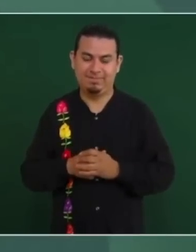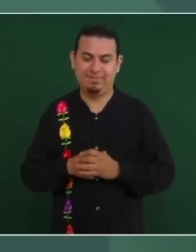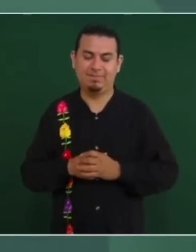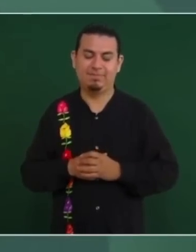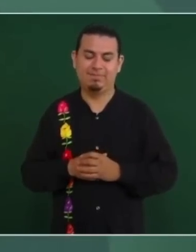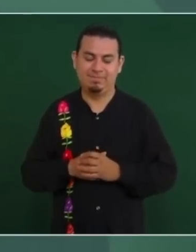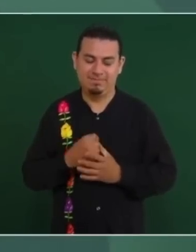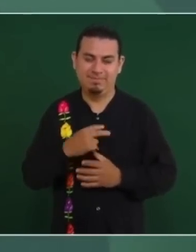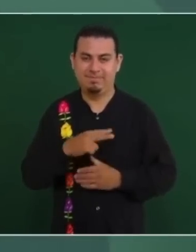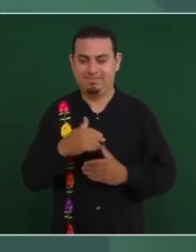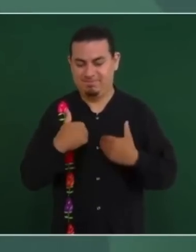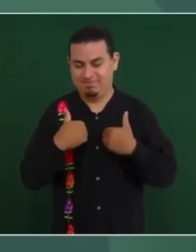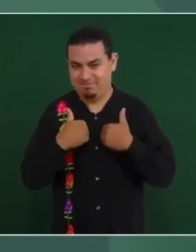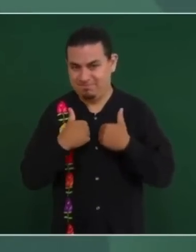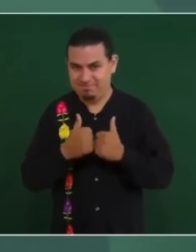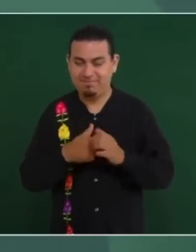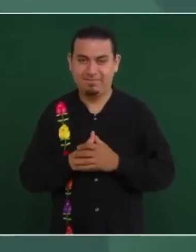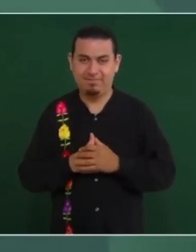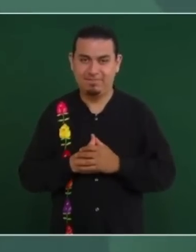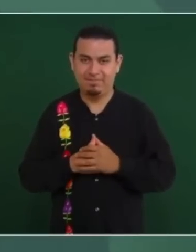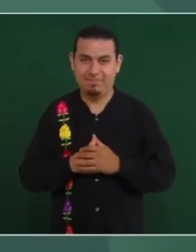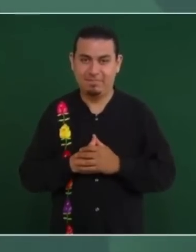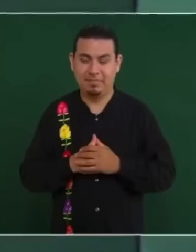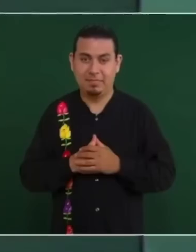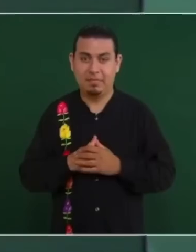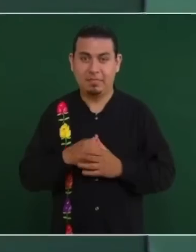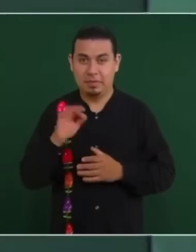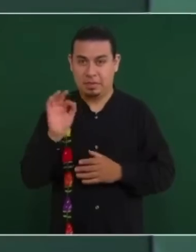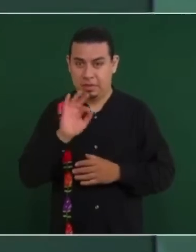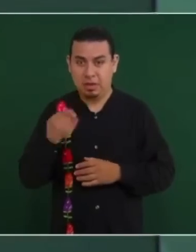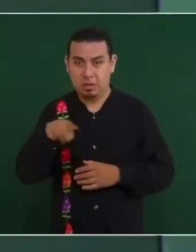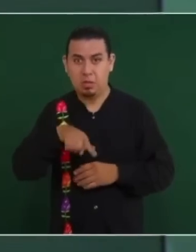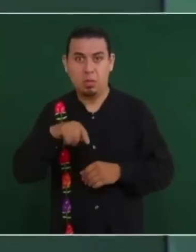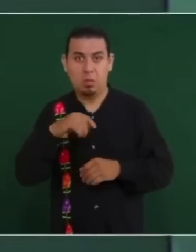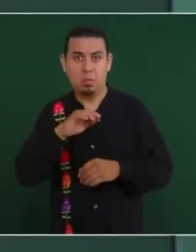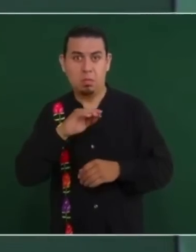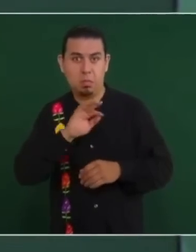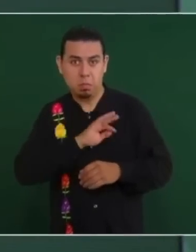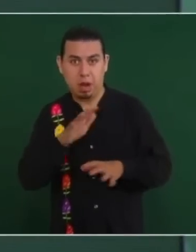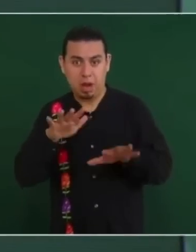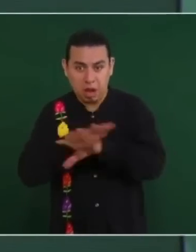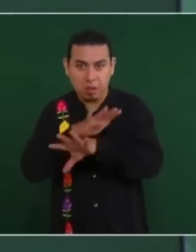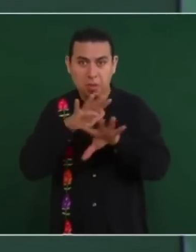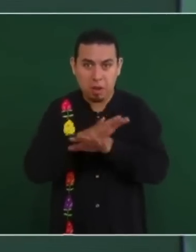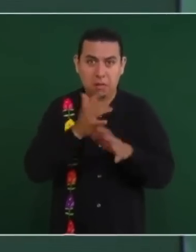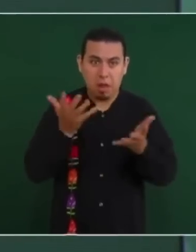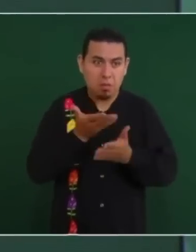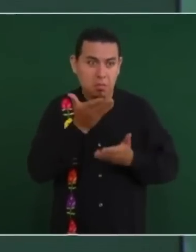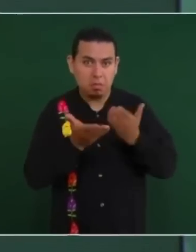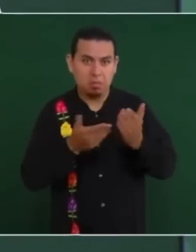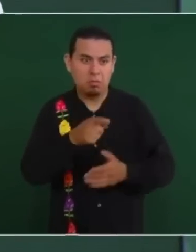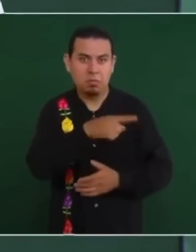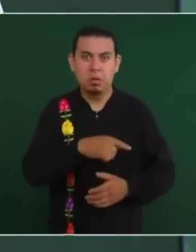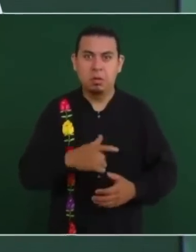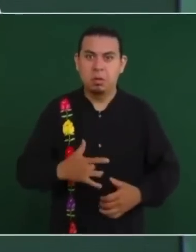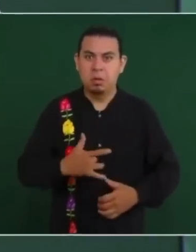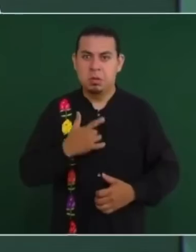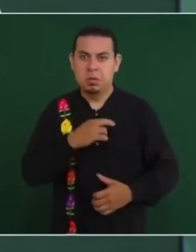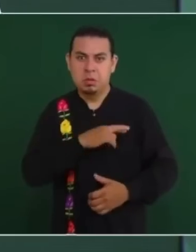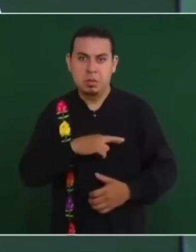Porque si seguimos teniendo consejeros